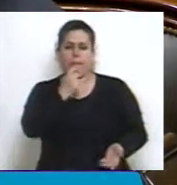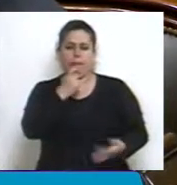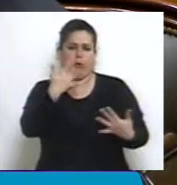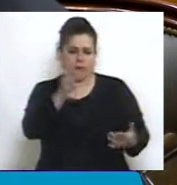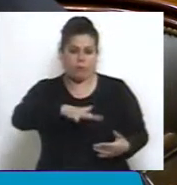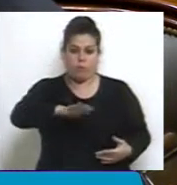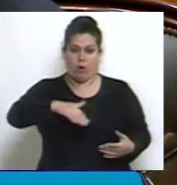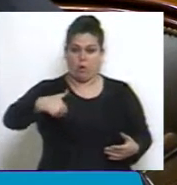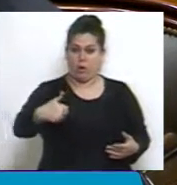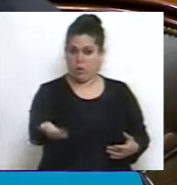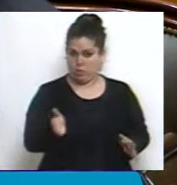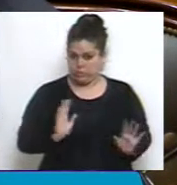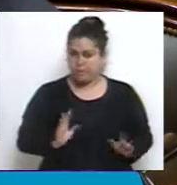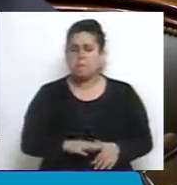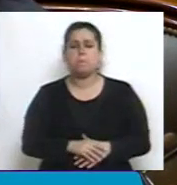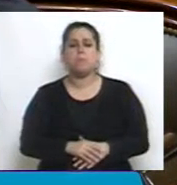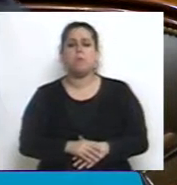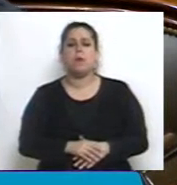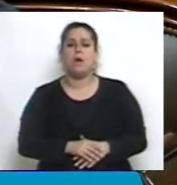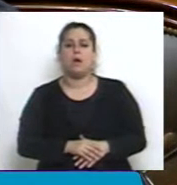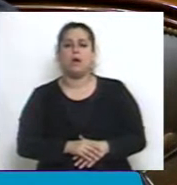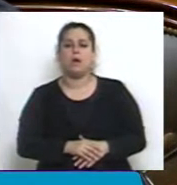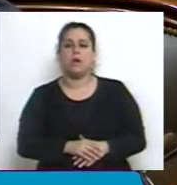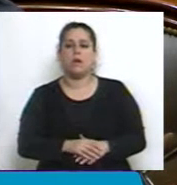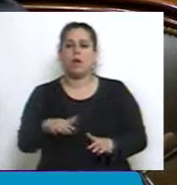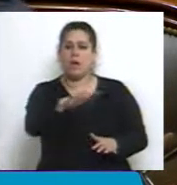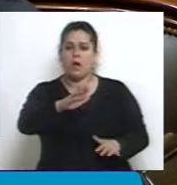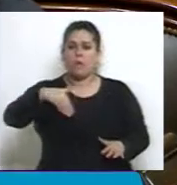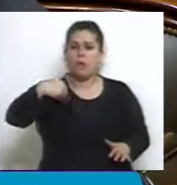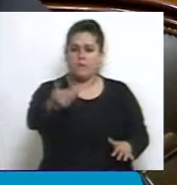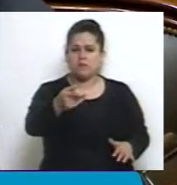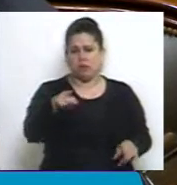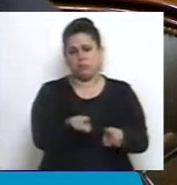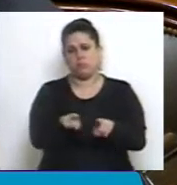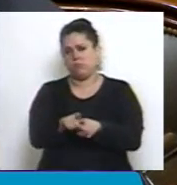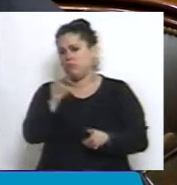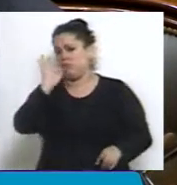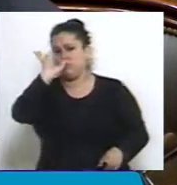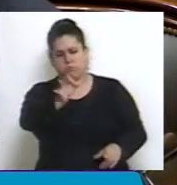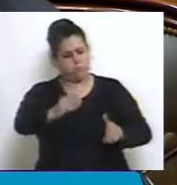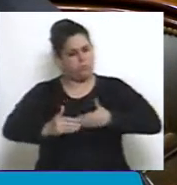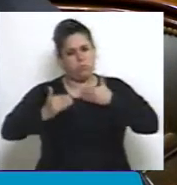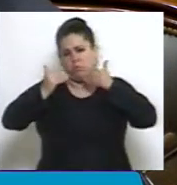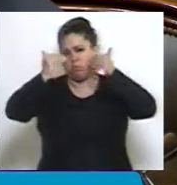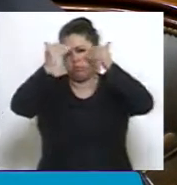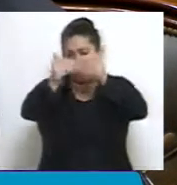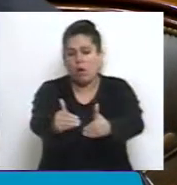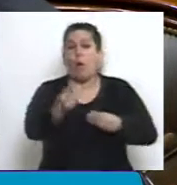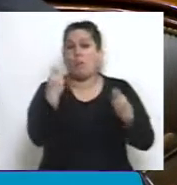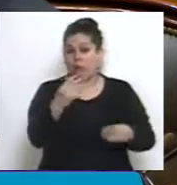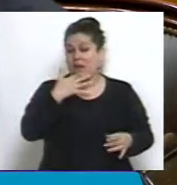el conurbano de mi provincia, es donde más atraso se ve en esta meta, ya que la